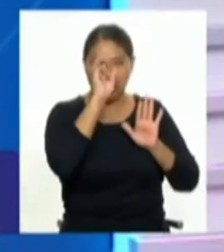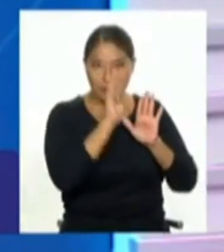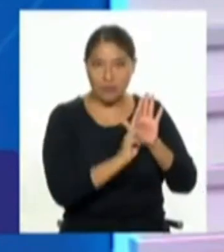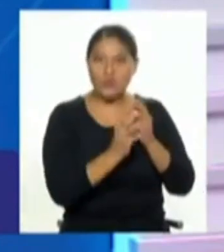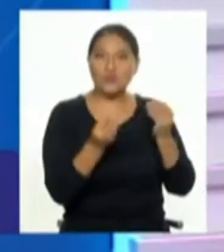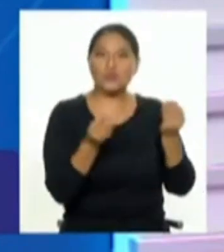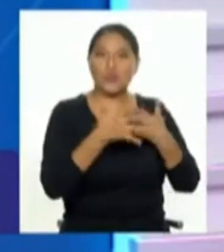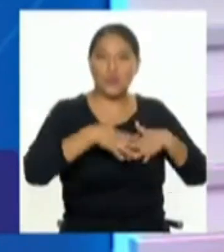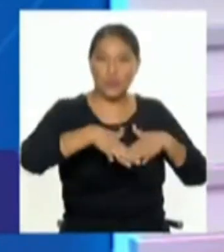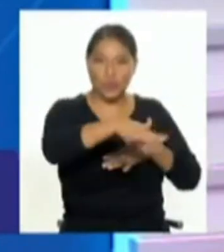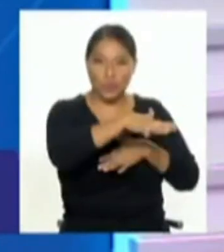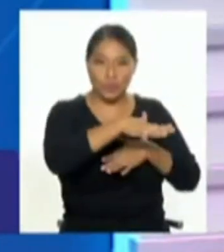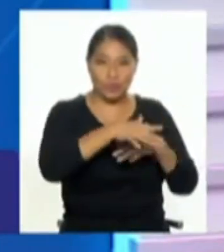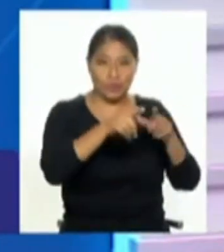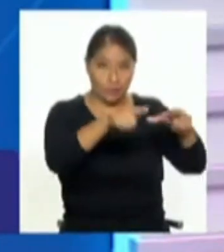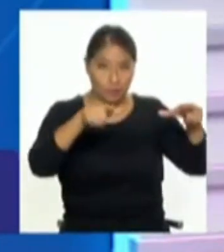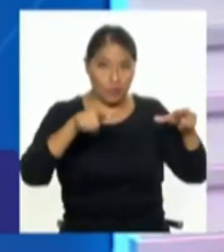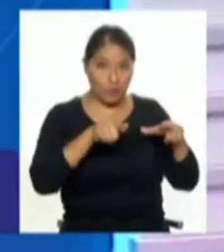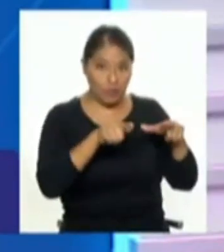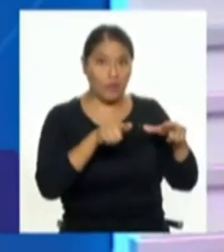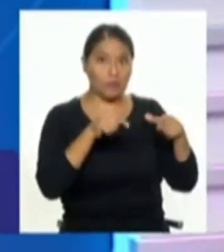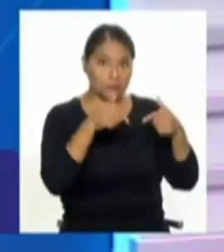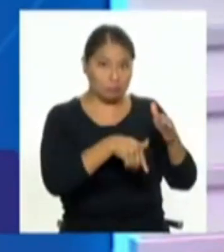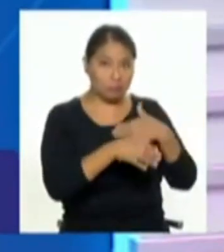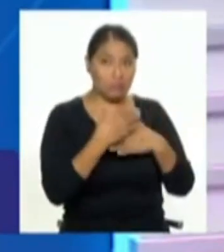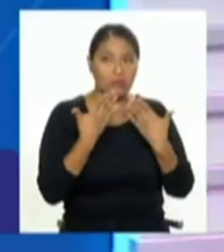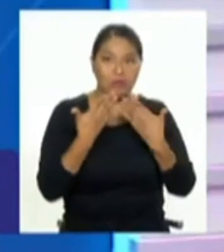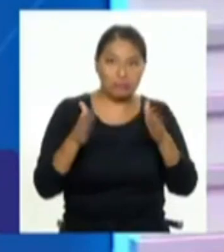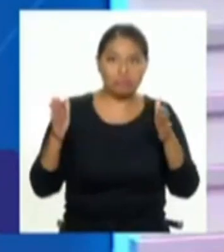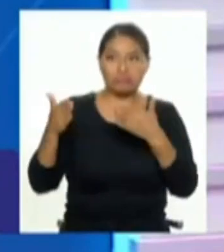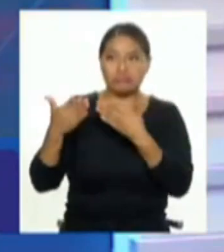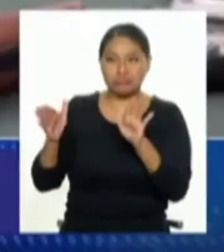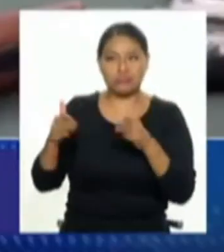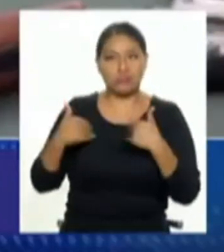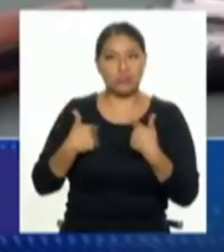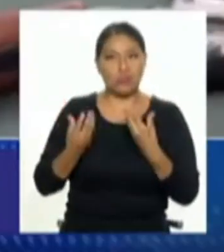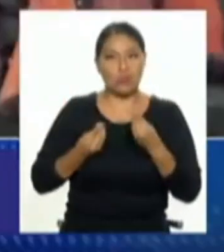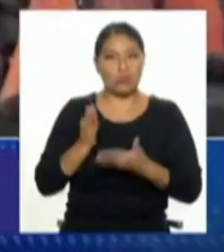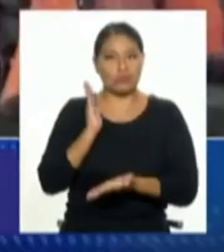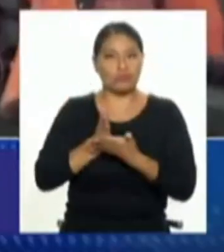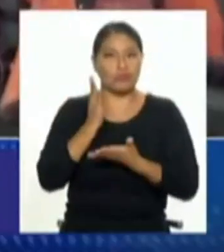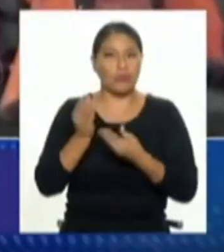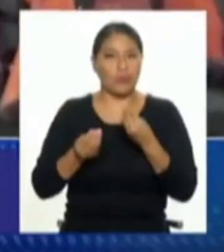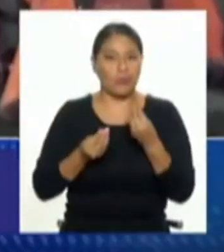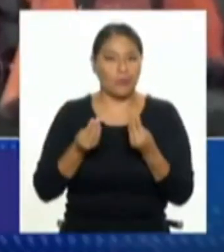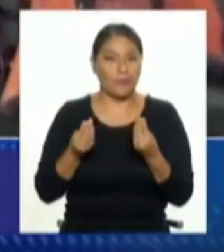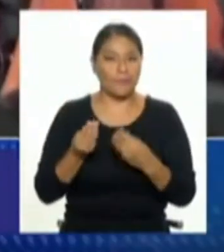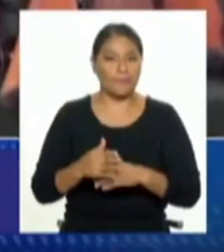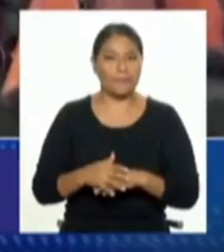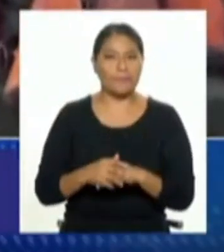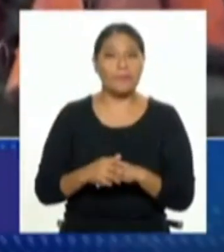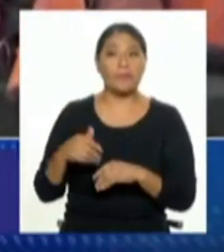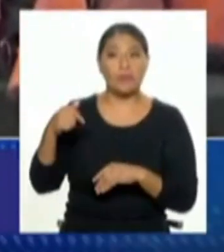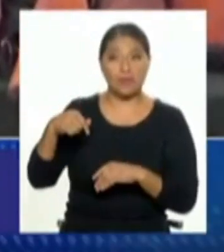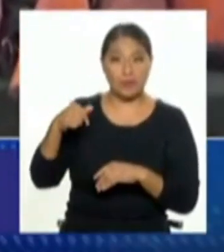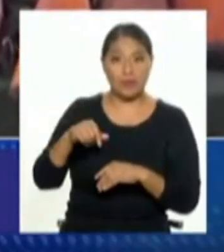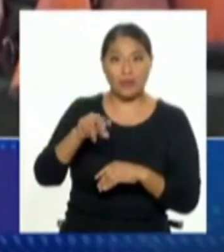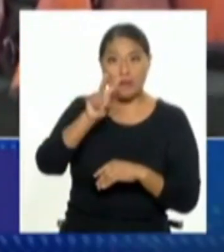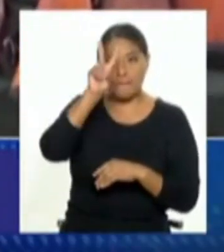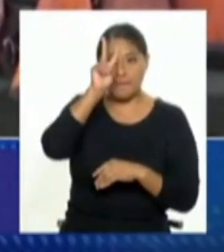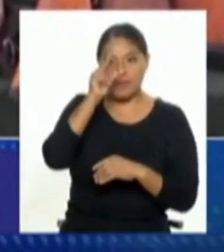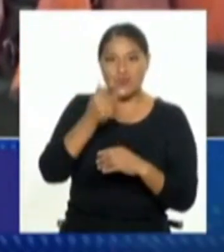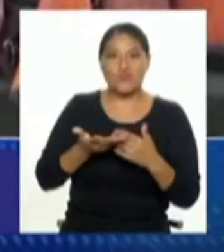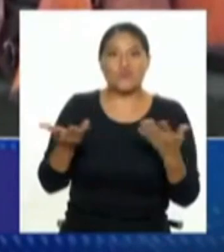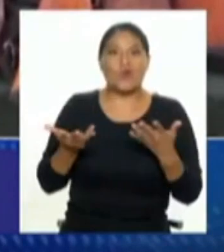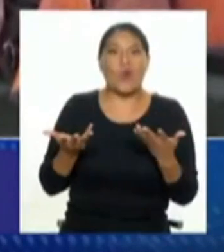ministerios, Porque si es tan abierto, como nos estás mencionando, algún tipo de acción tendría que haber. Mira, en Perú, en Lima, precisamente, no te podría